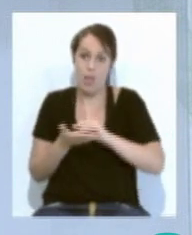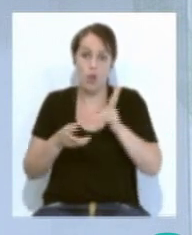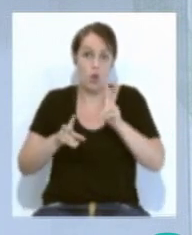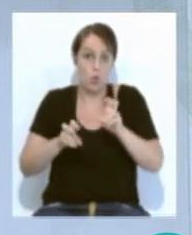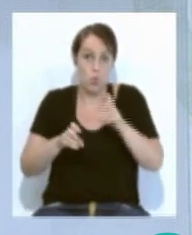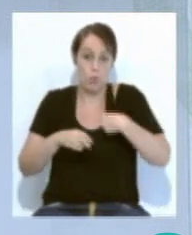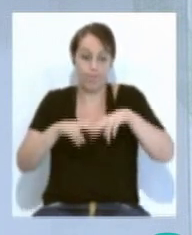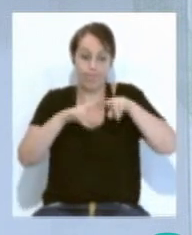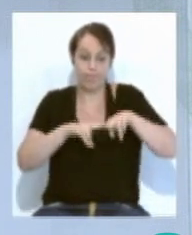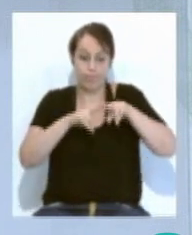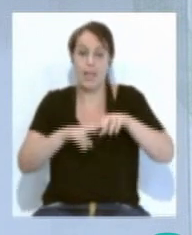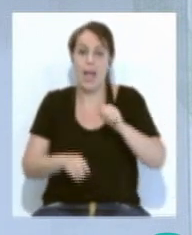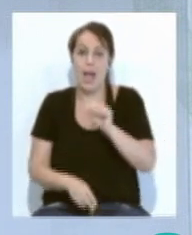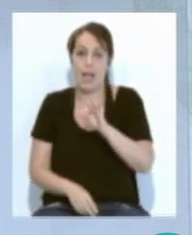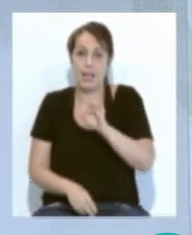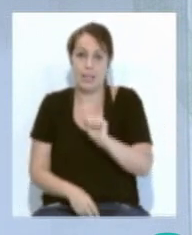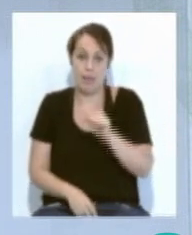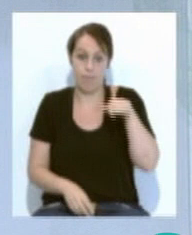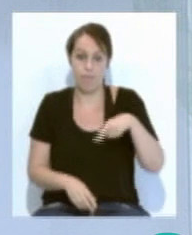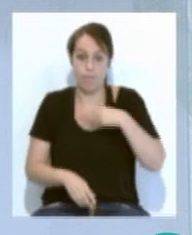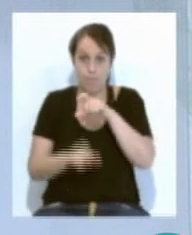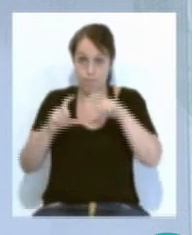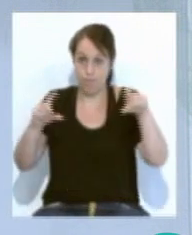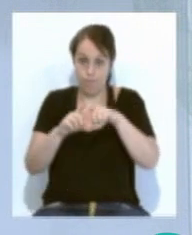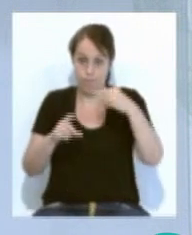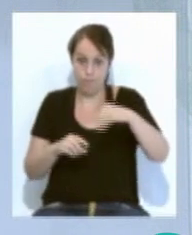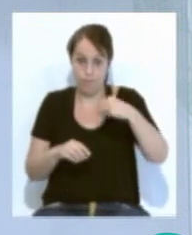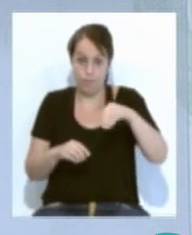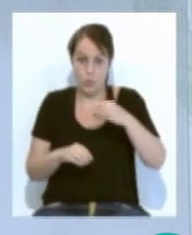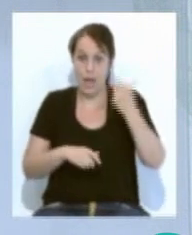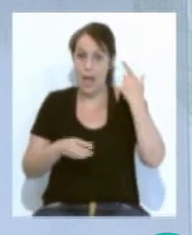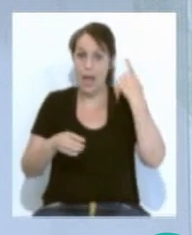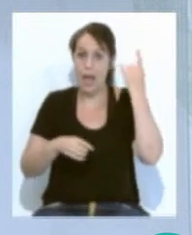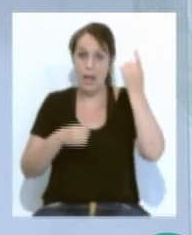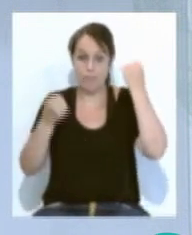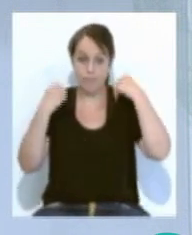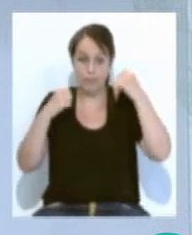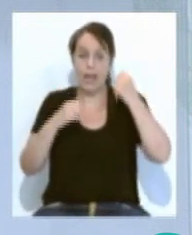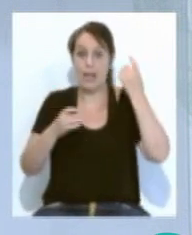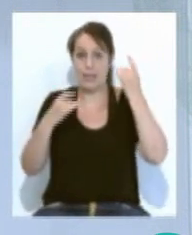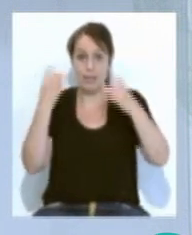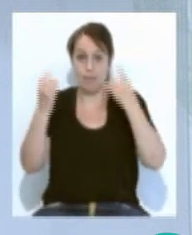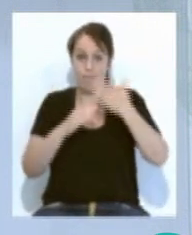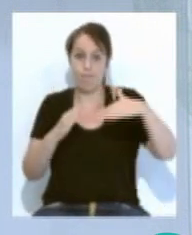del barómetro de ATA. Amor ha recalcado que parar la actividad supondría un efecto catastrófico.